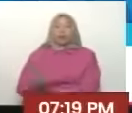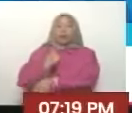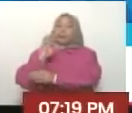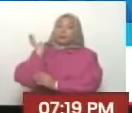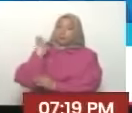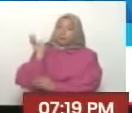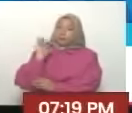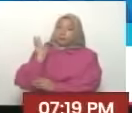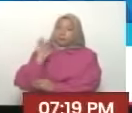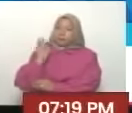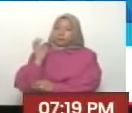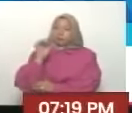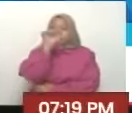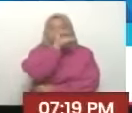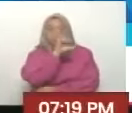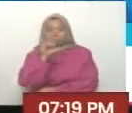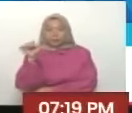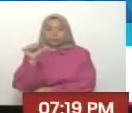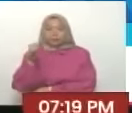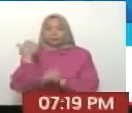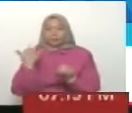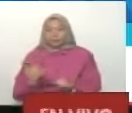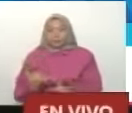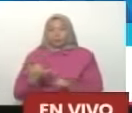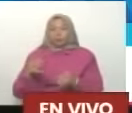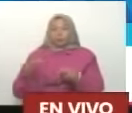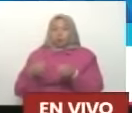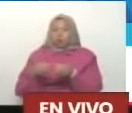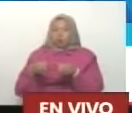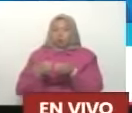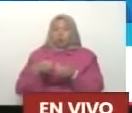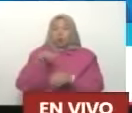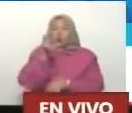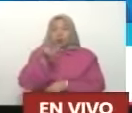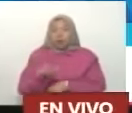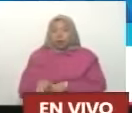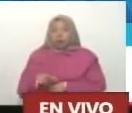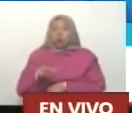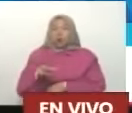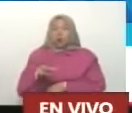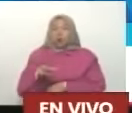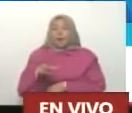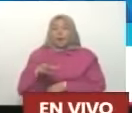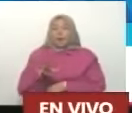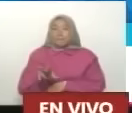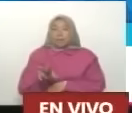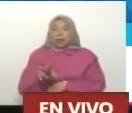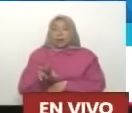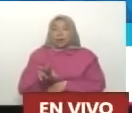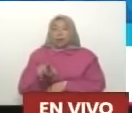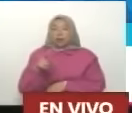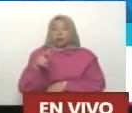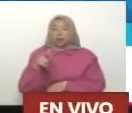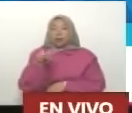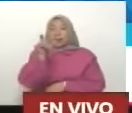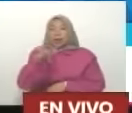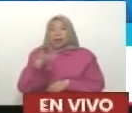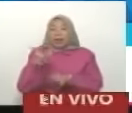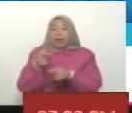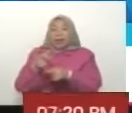eventos la reunión con Vietnam la firma de los documentos de cooperación petrolera gasífera